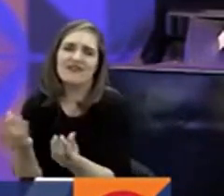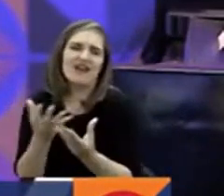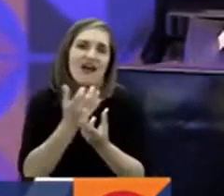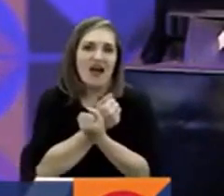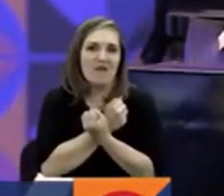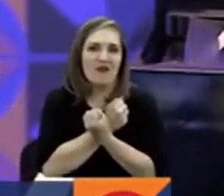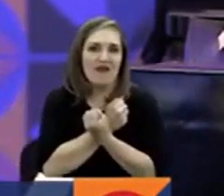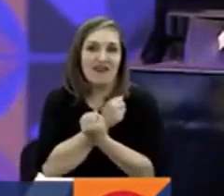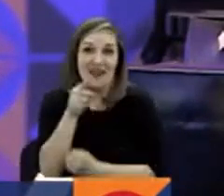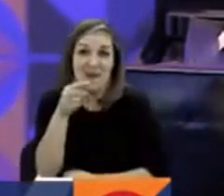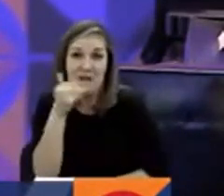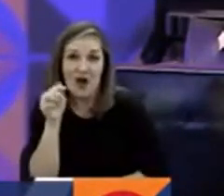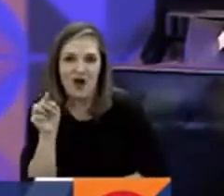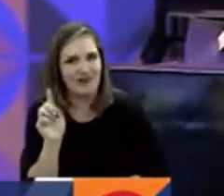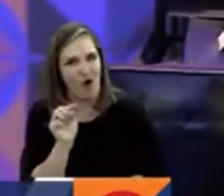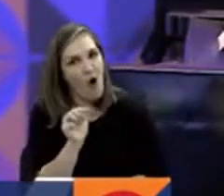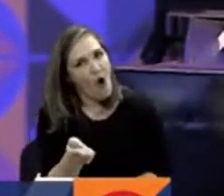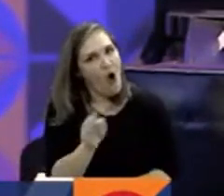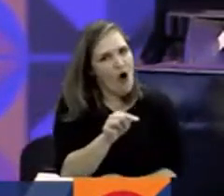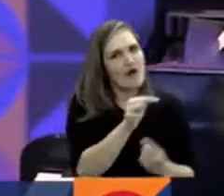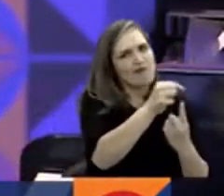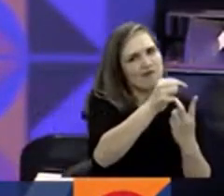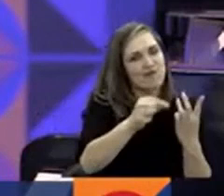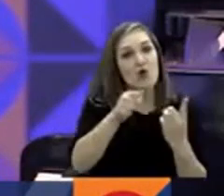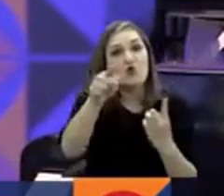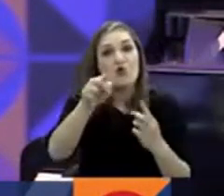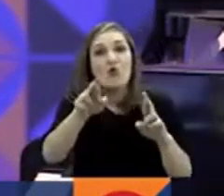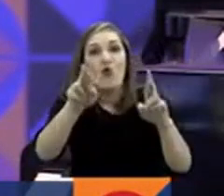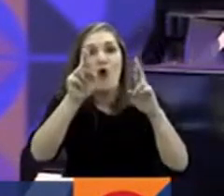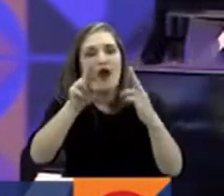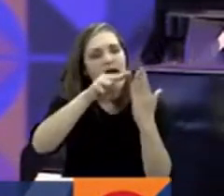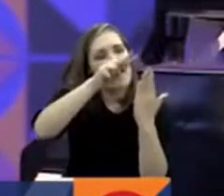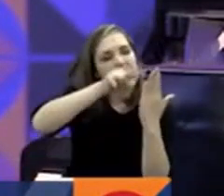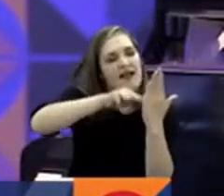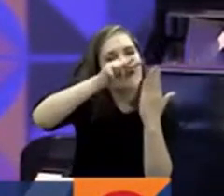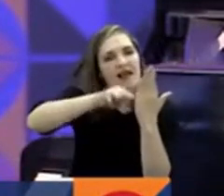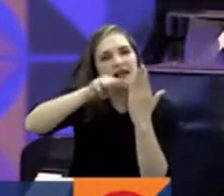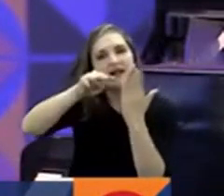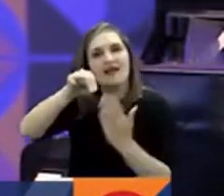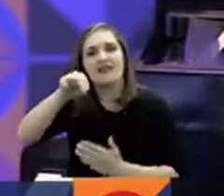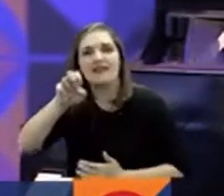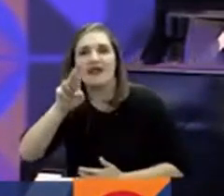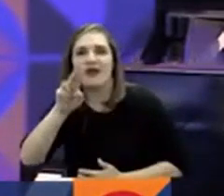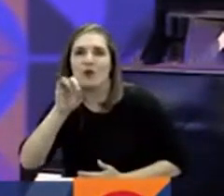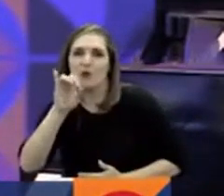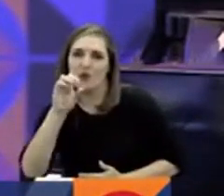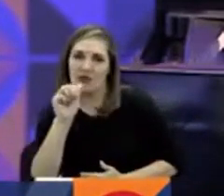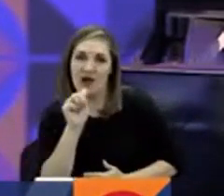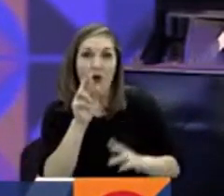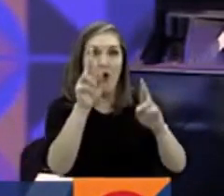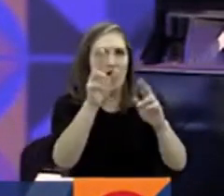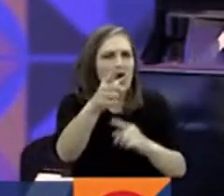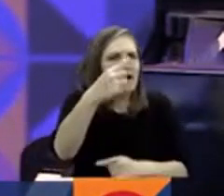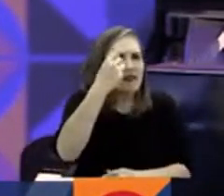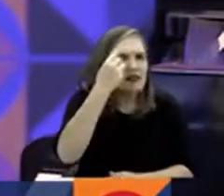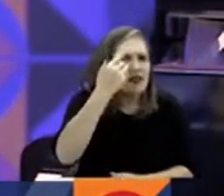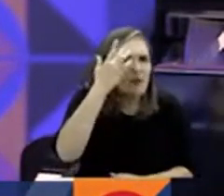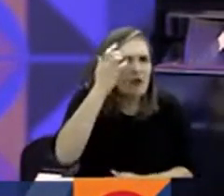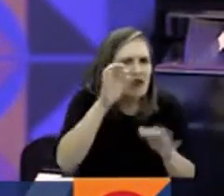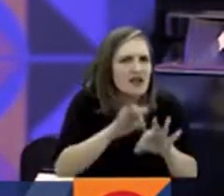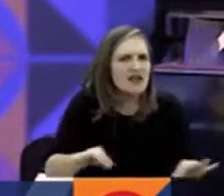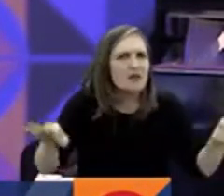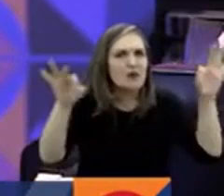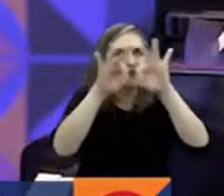de los suyos. Así que les propongo que a través de versos y textos de Neruda lo conozcamos un poco más y entendamos por qué es importante esta